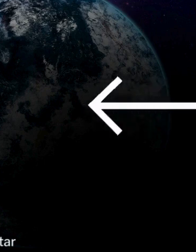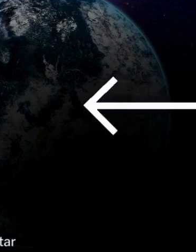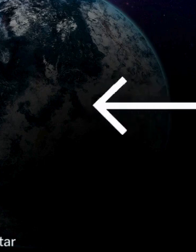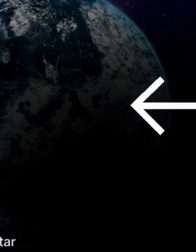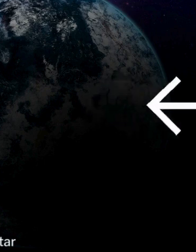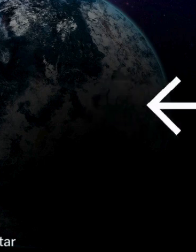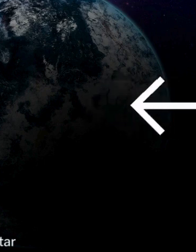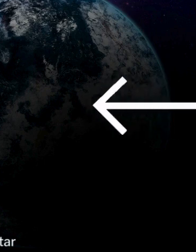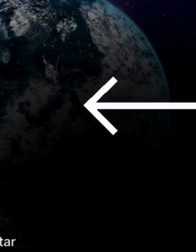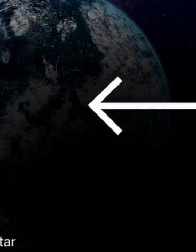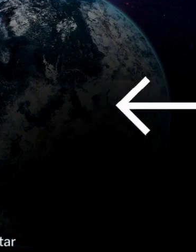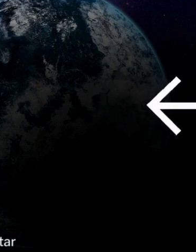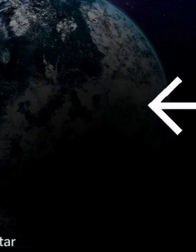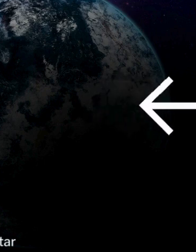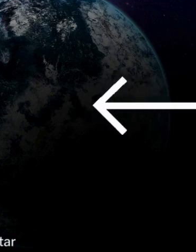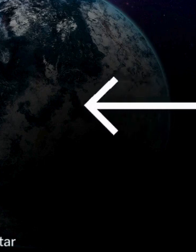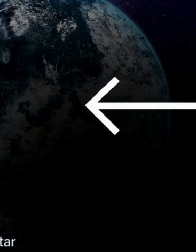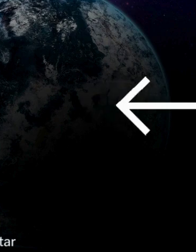En. En.